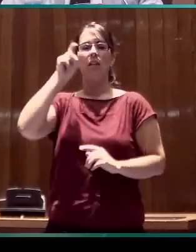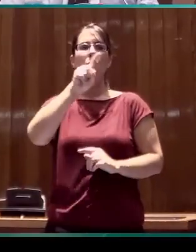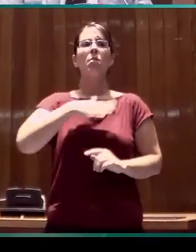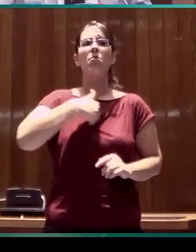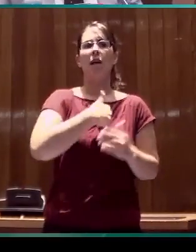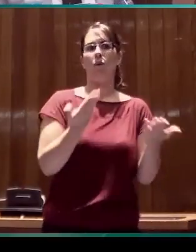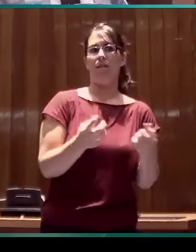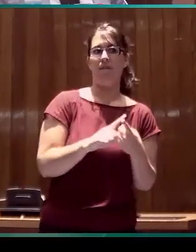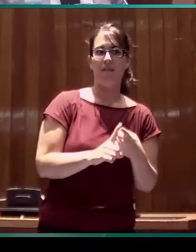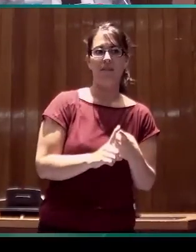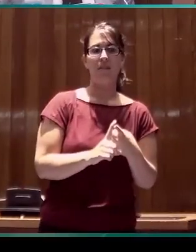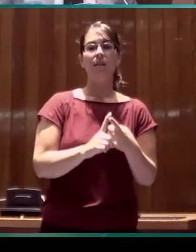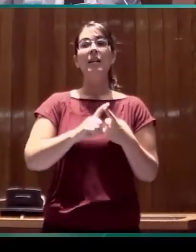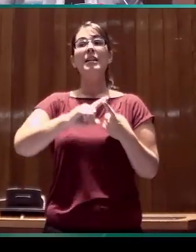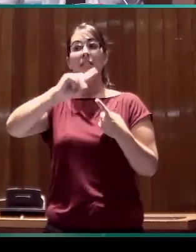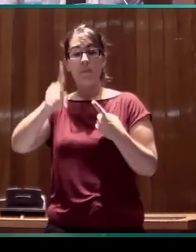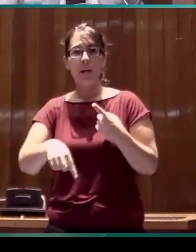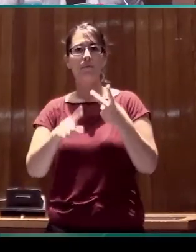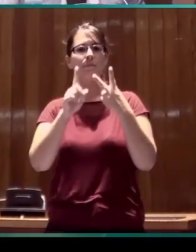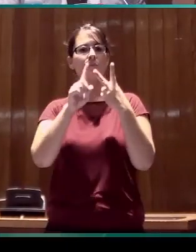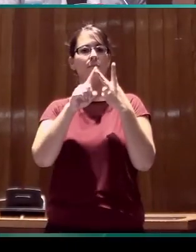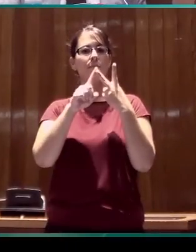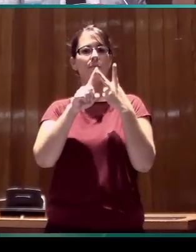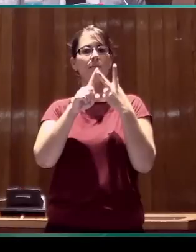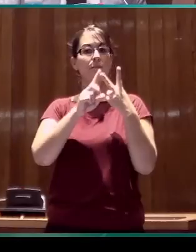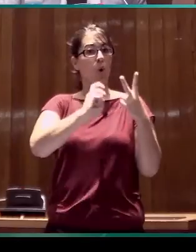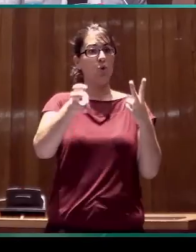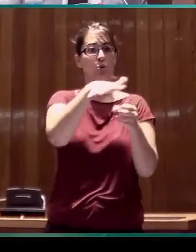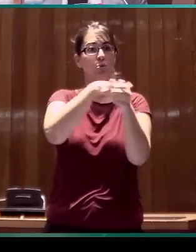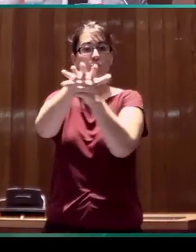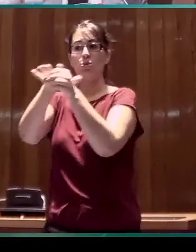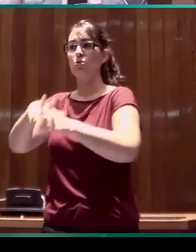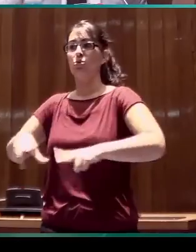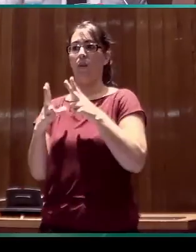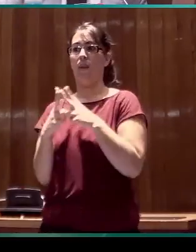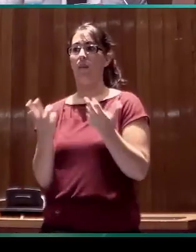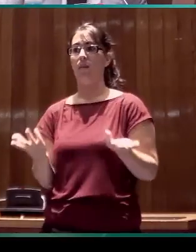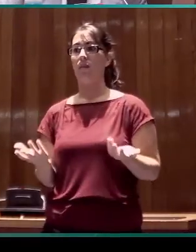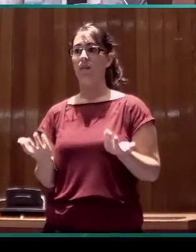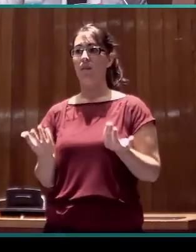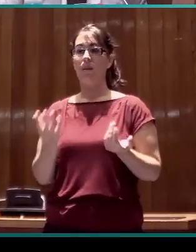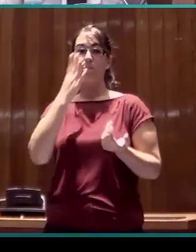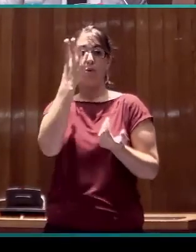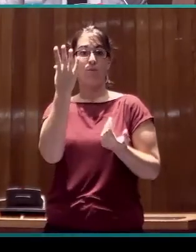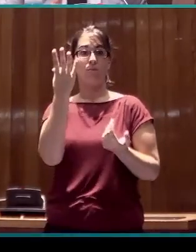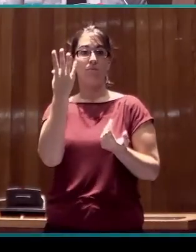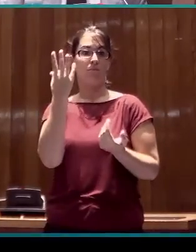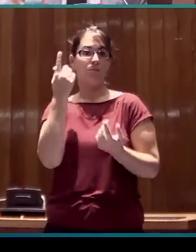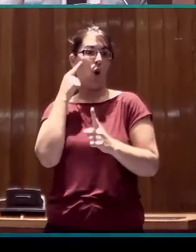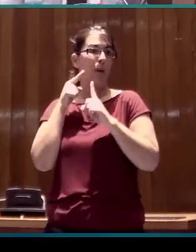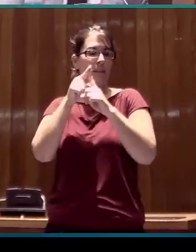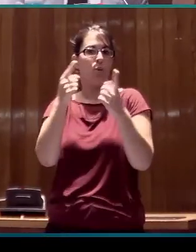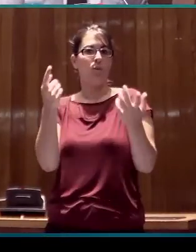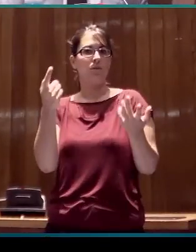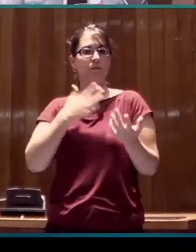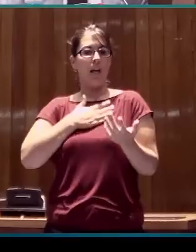cuál es la presencia en todos los ámbitos de la sociedad, con el objetivo de que la lengua de